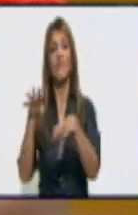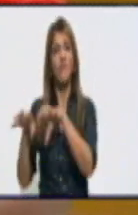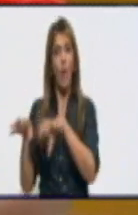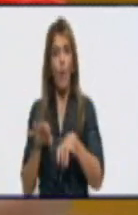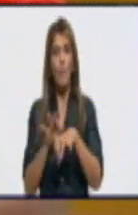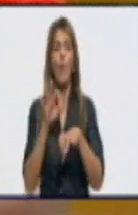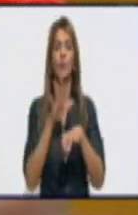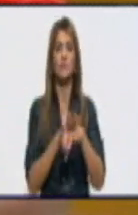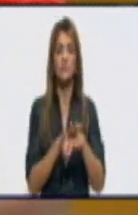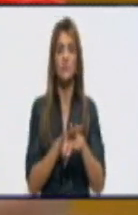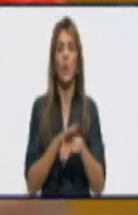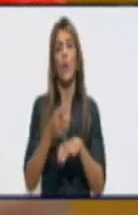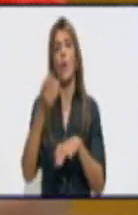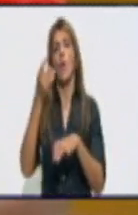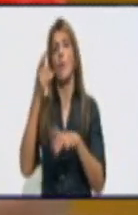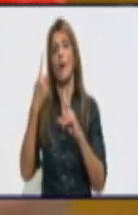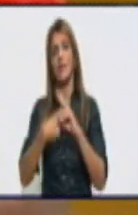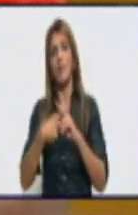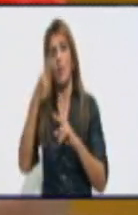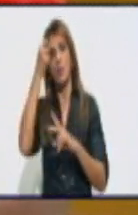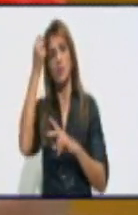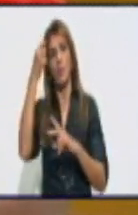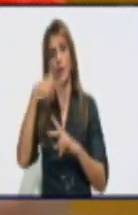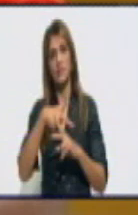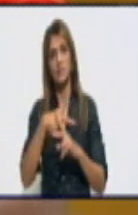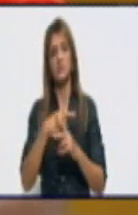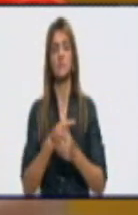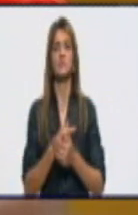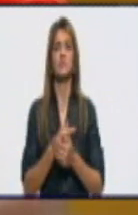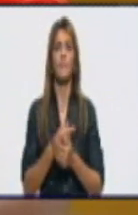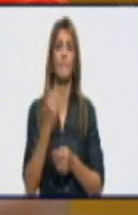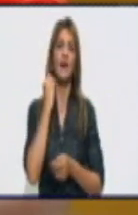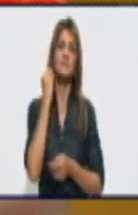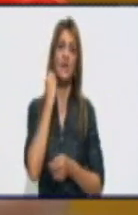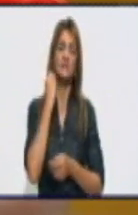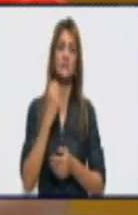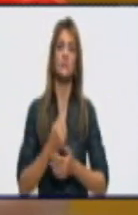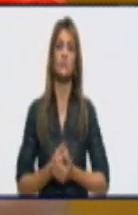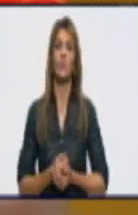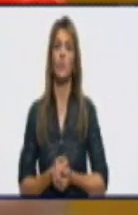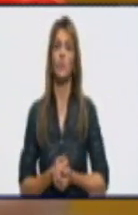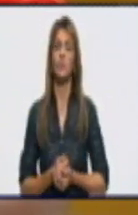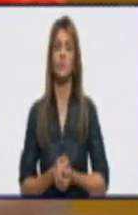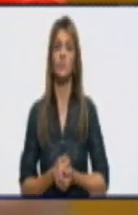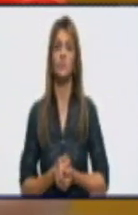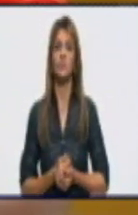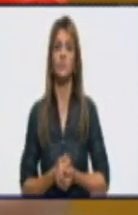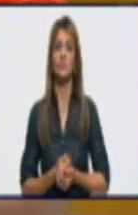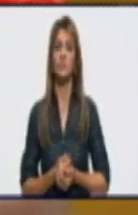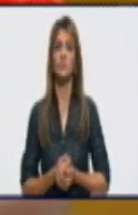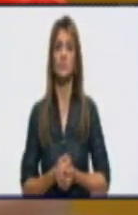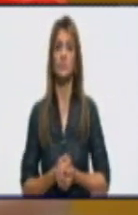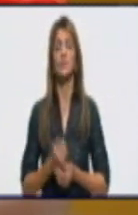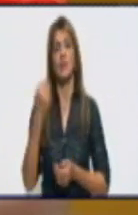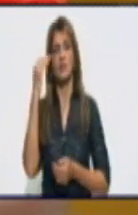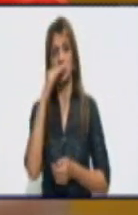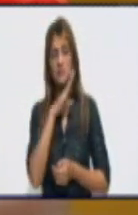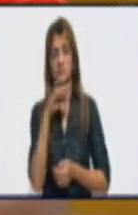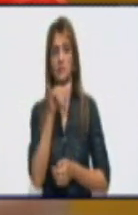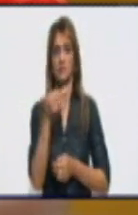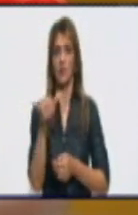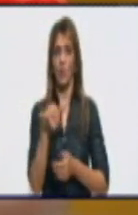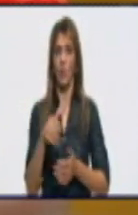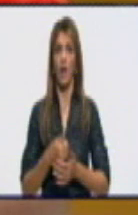principalmente, como ya te decía, también el municipio de Manzanillo y también han hecho reportes ya los municipios de Guisa y de Iguaní.